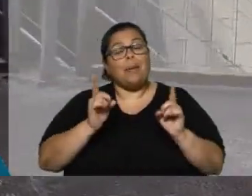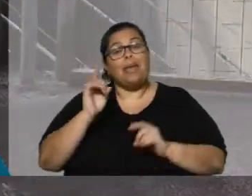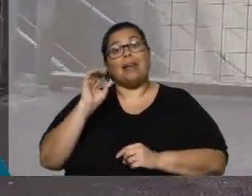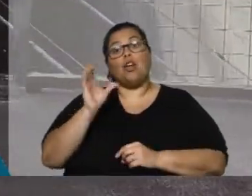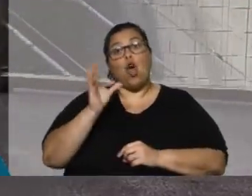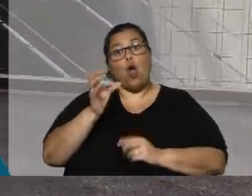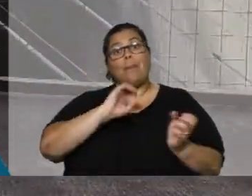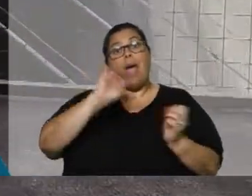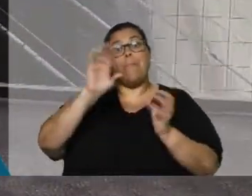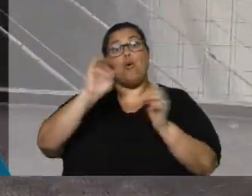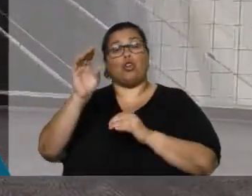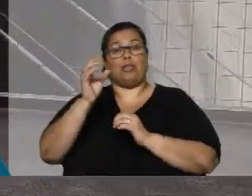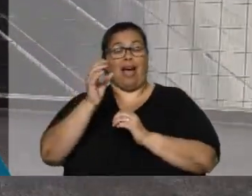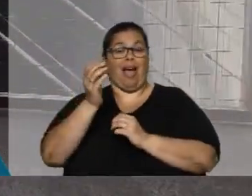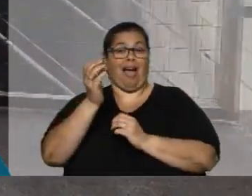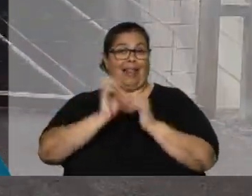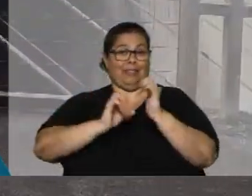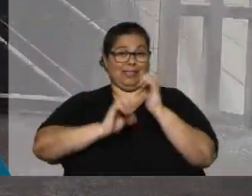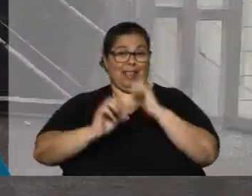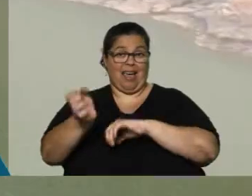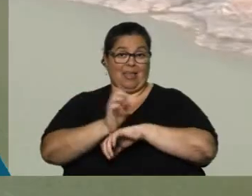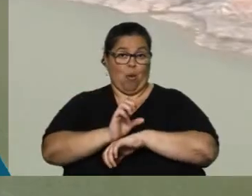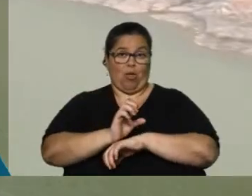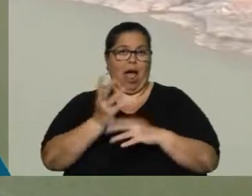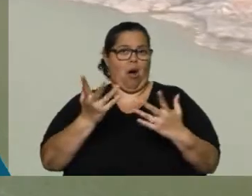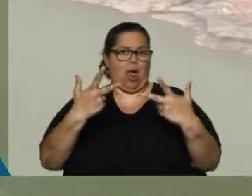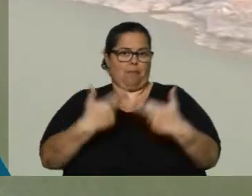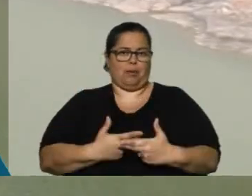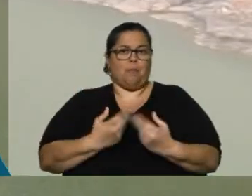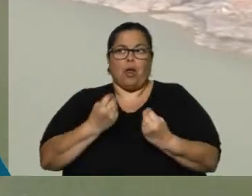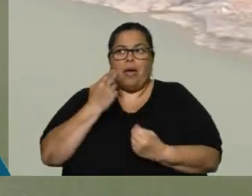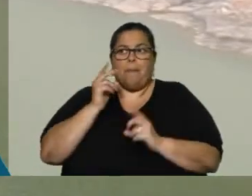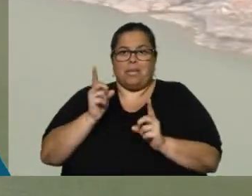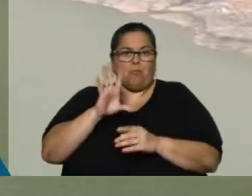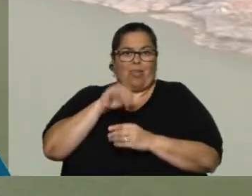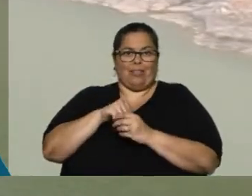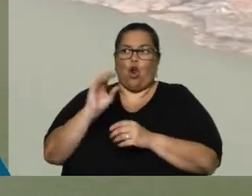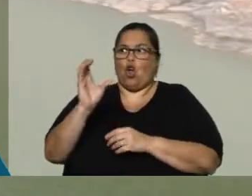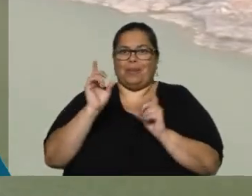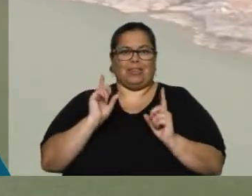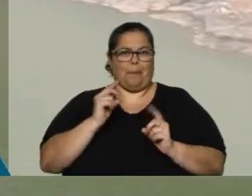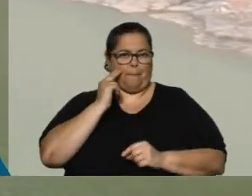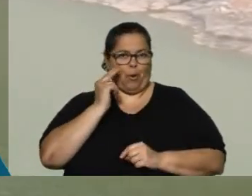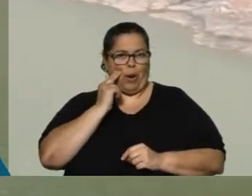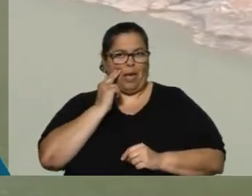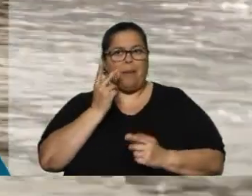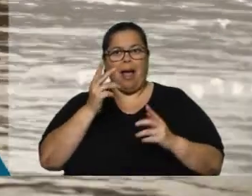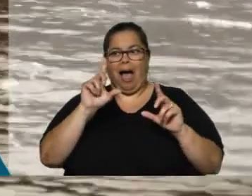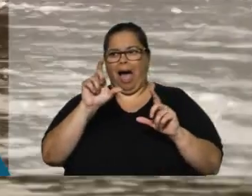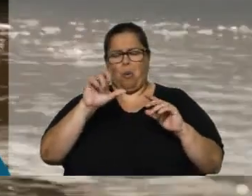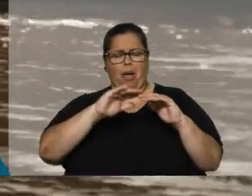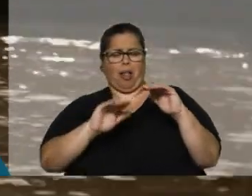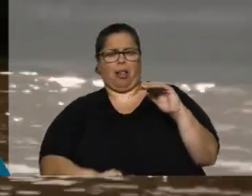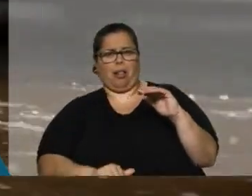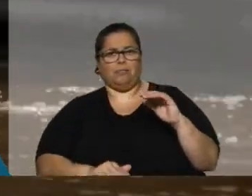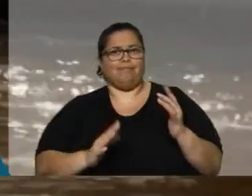dejó de hacerlo en octubre debido a su propia crisis energética. El nivel de los embalses se encuentra a 16 puntos por debajo de la media, aunque por